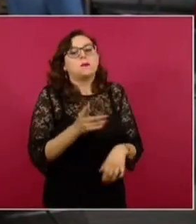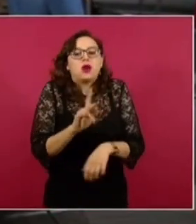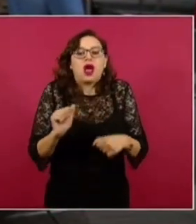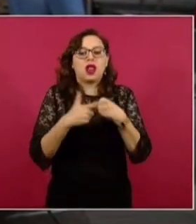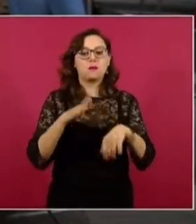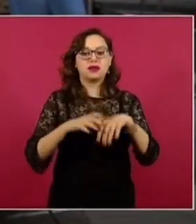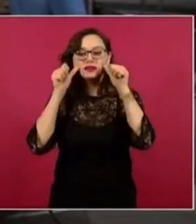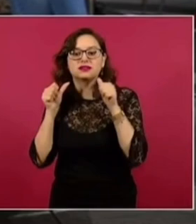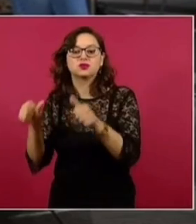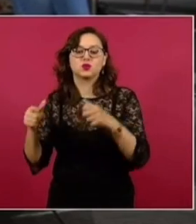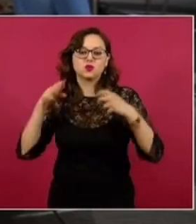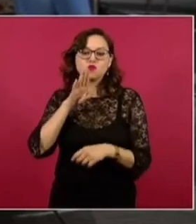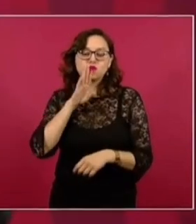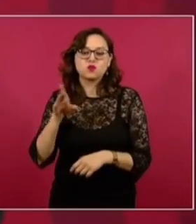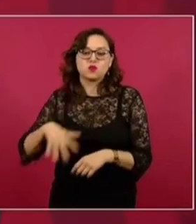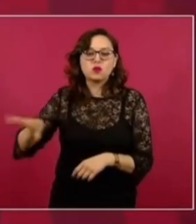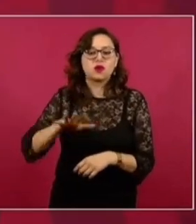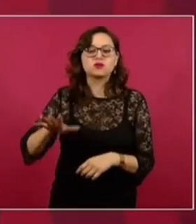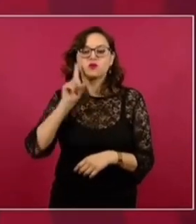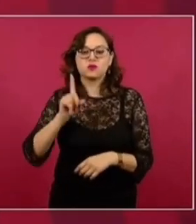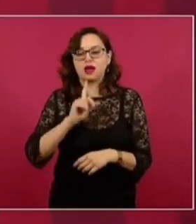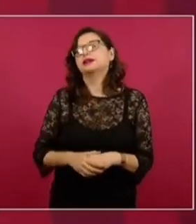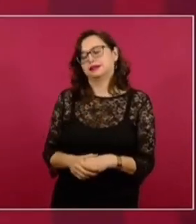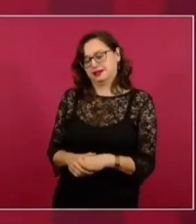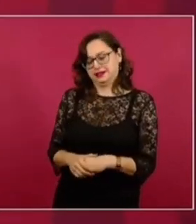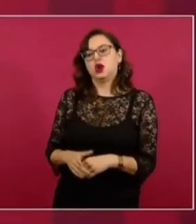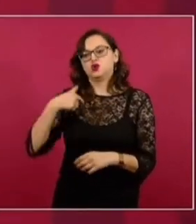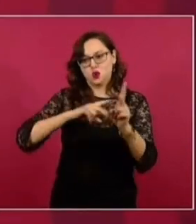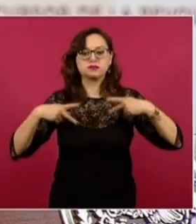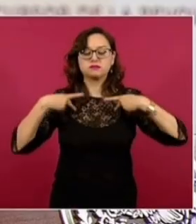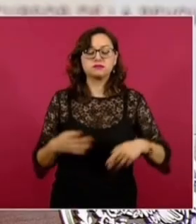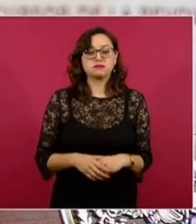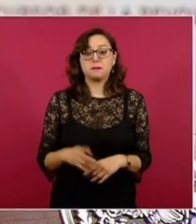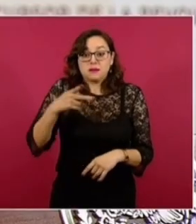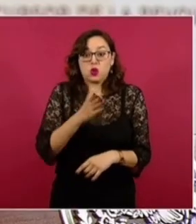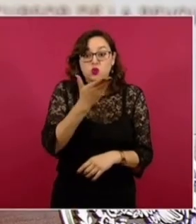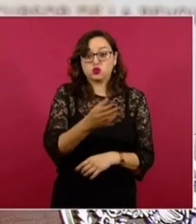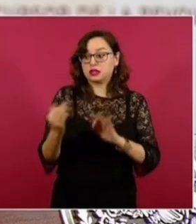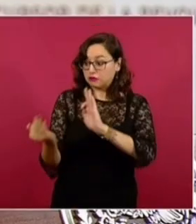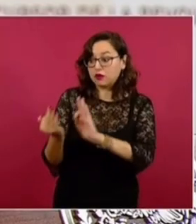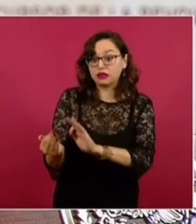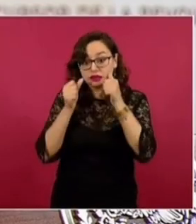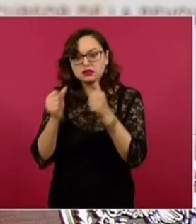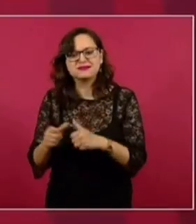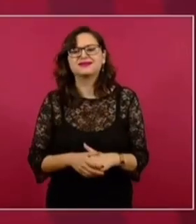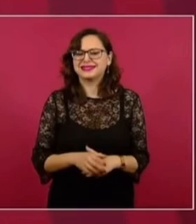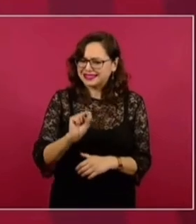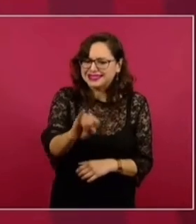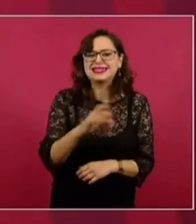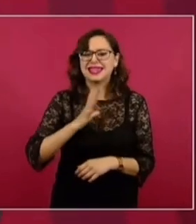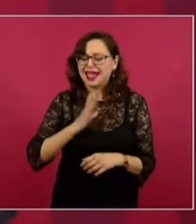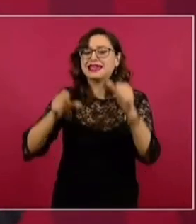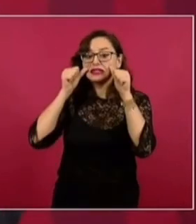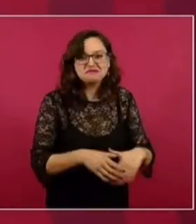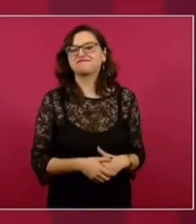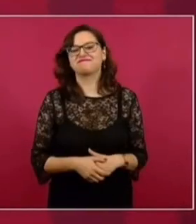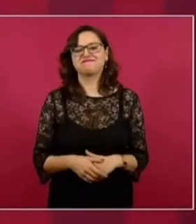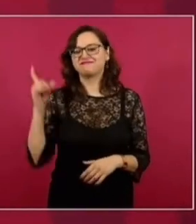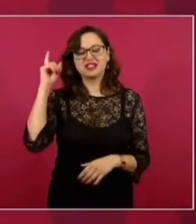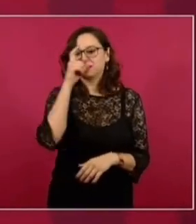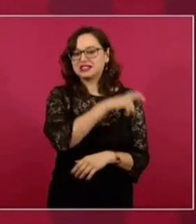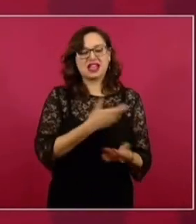atención, una audiencia a las madres buscadoras cuando va a Sonora. Sí, sí, pero voy a Sonora, a los pueblos yaques. ¿Se atendería directamente? Sí, se atiende, y los están atendiendo como nunca.